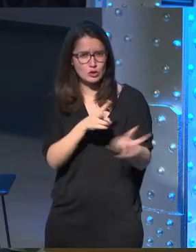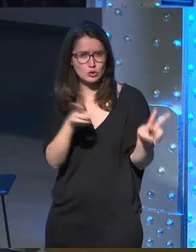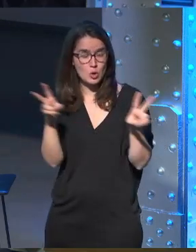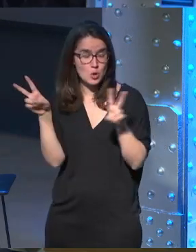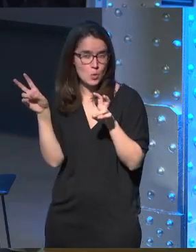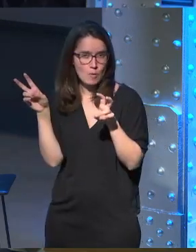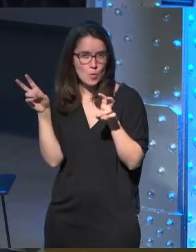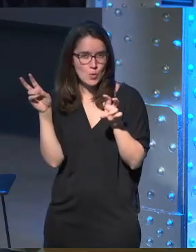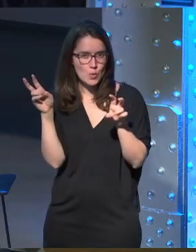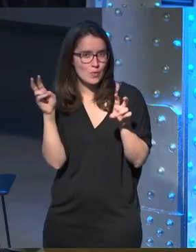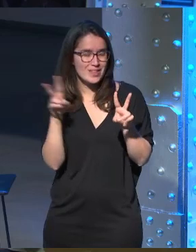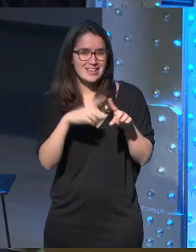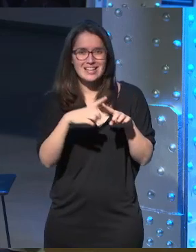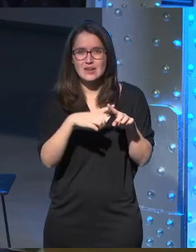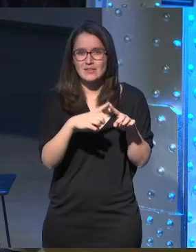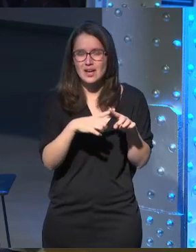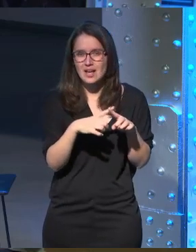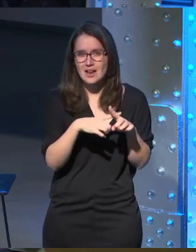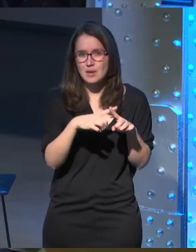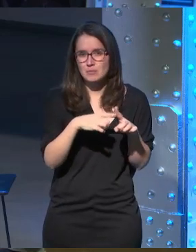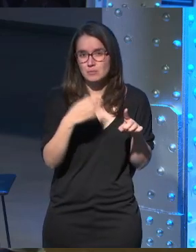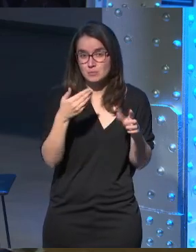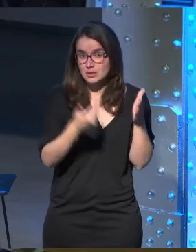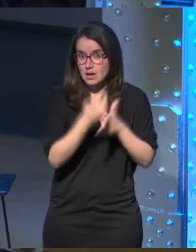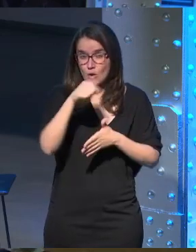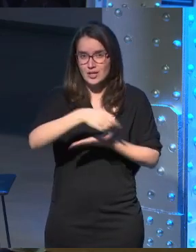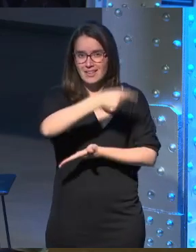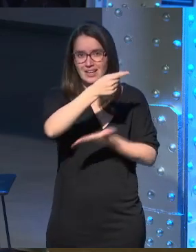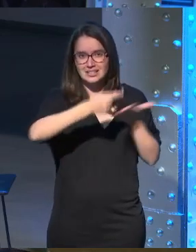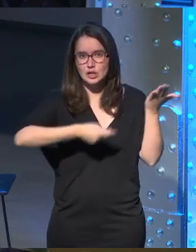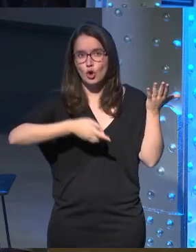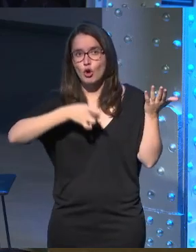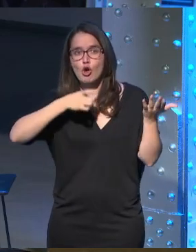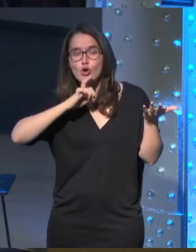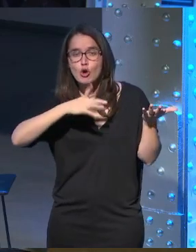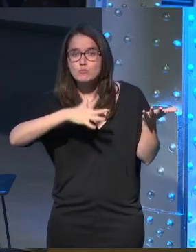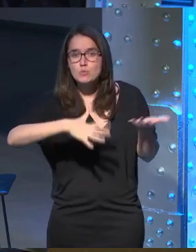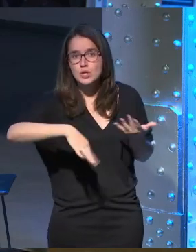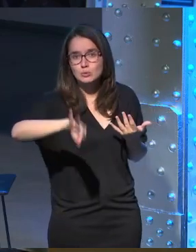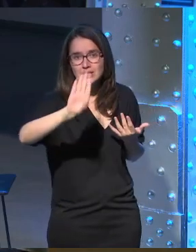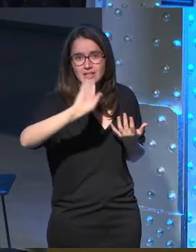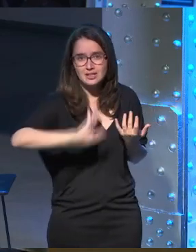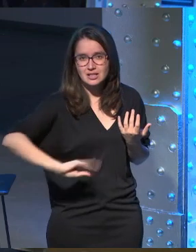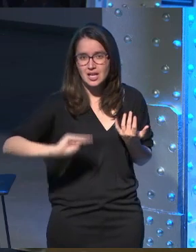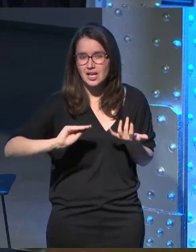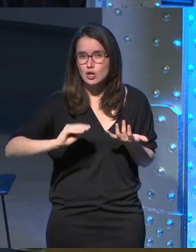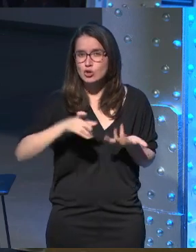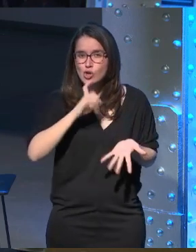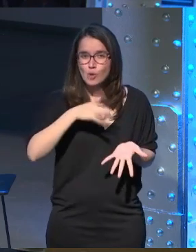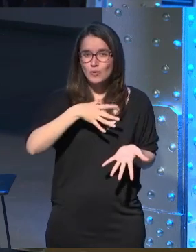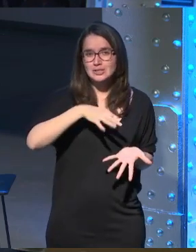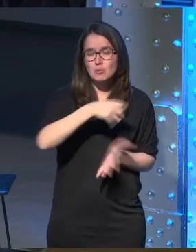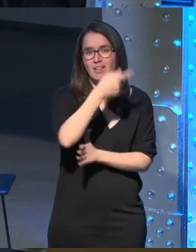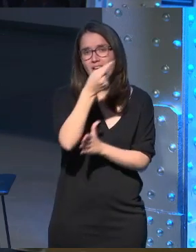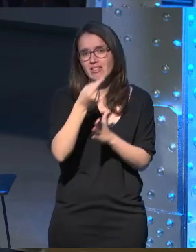paradigmas a nivel como era el día de hoy diseño como podemos entender como se puede